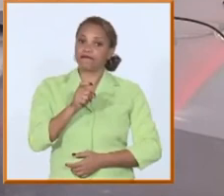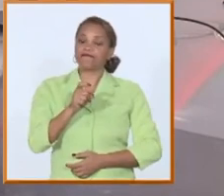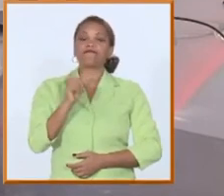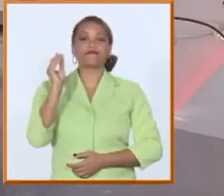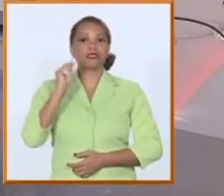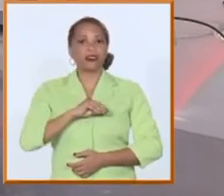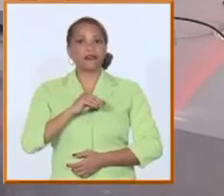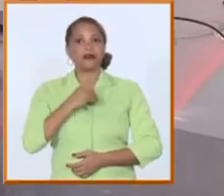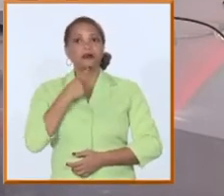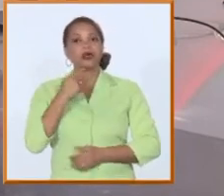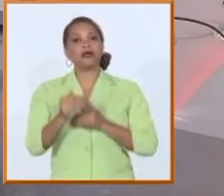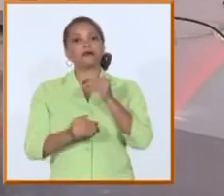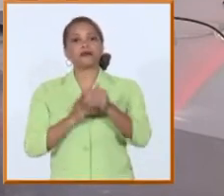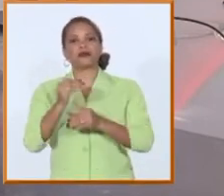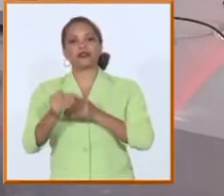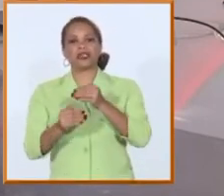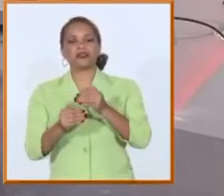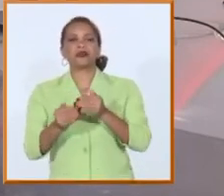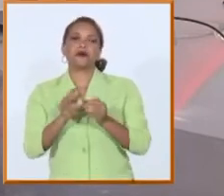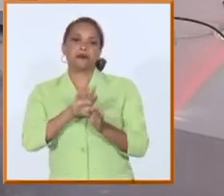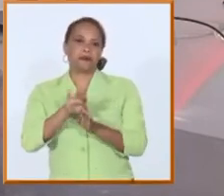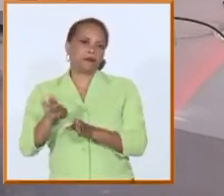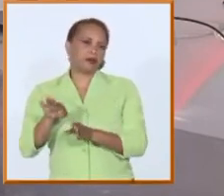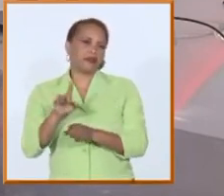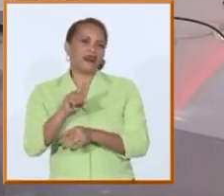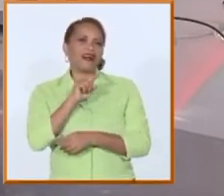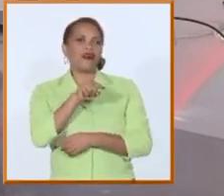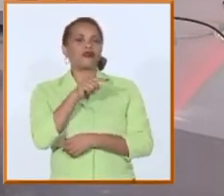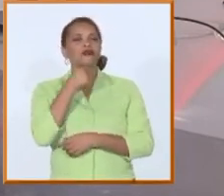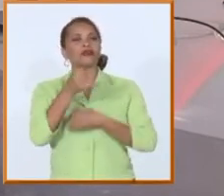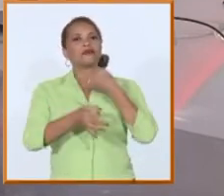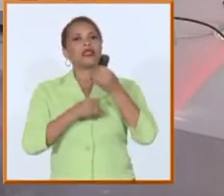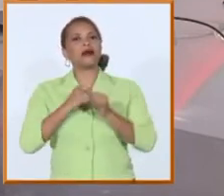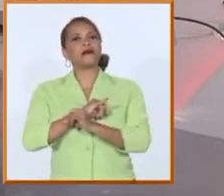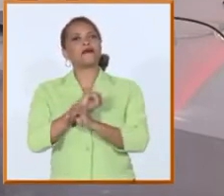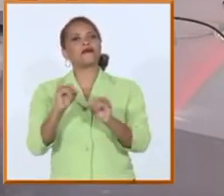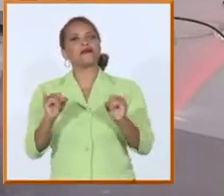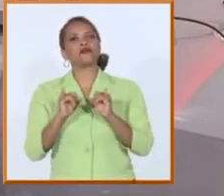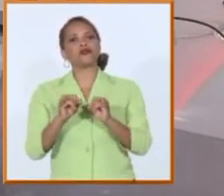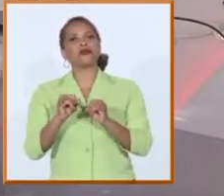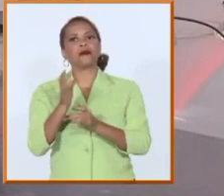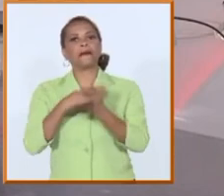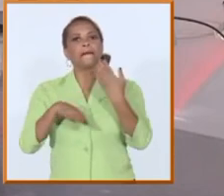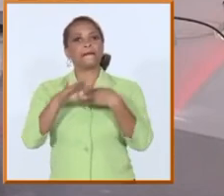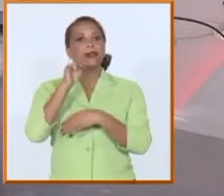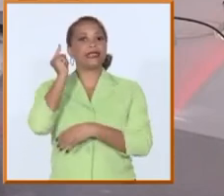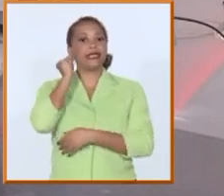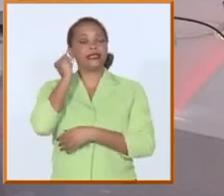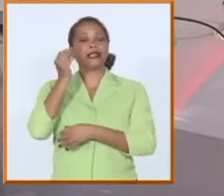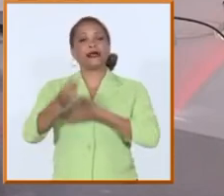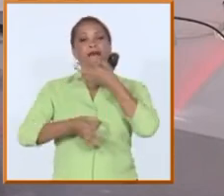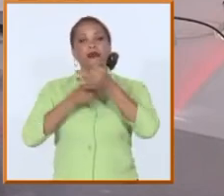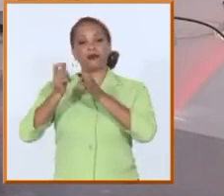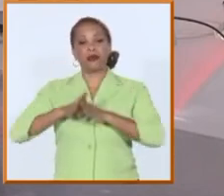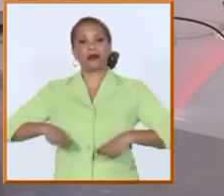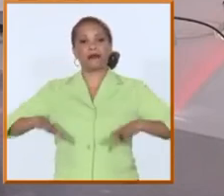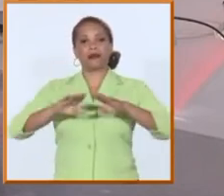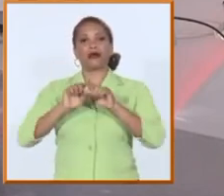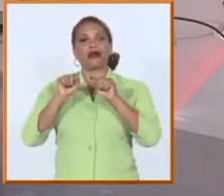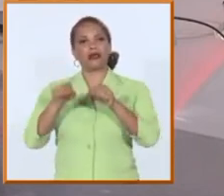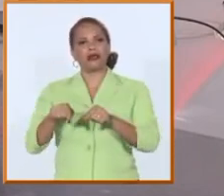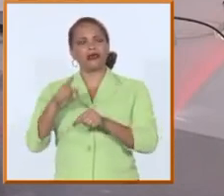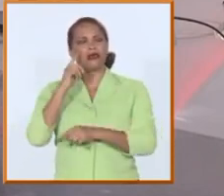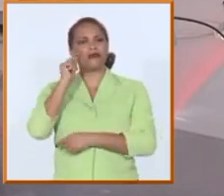proceso pero ministro lo anunciaba la ministra Naima el otro día acá en la mesa redonda y por supuesto ha creado mucha